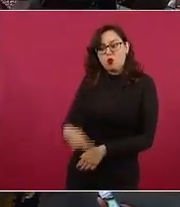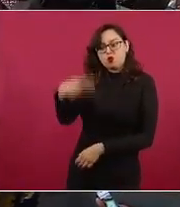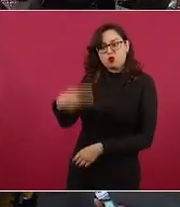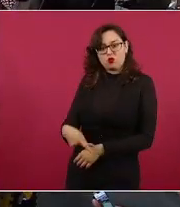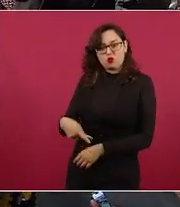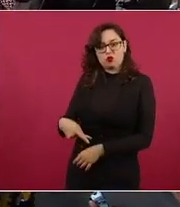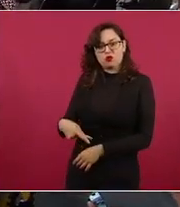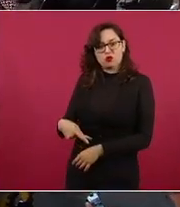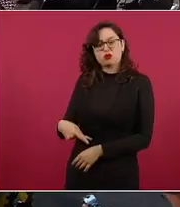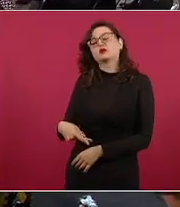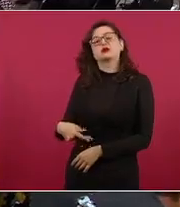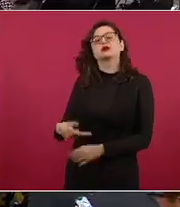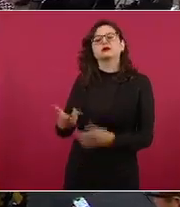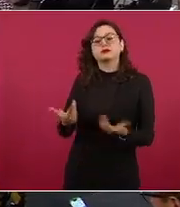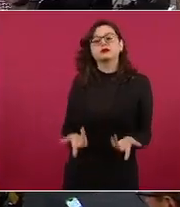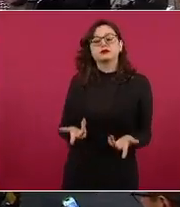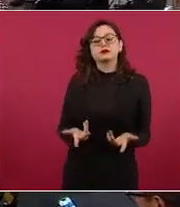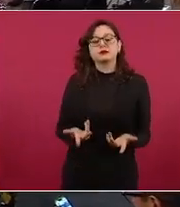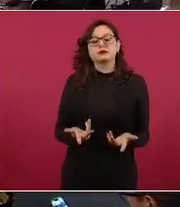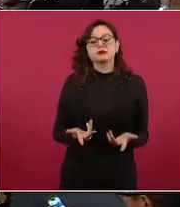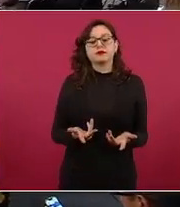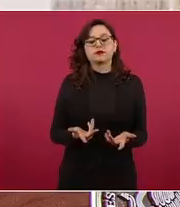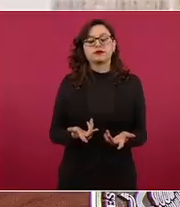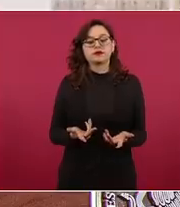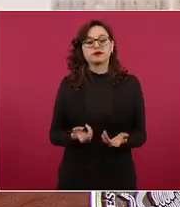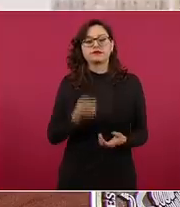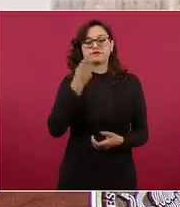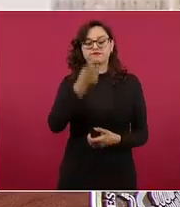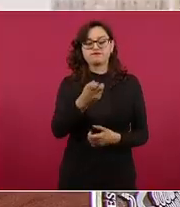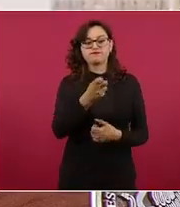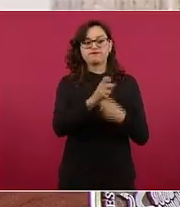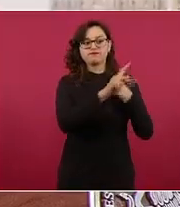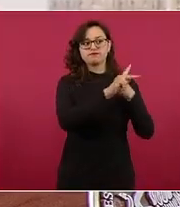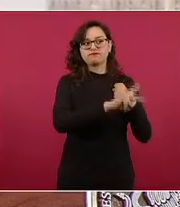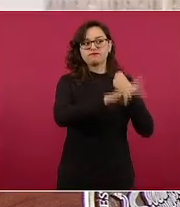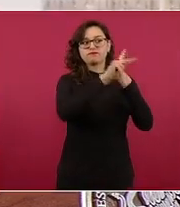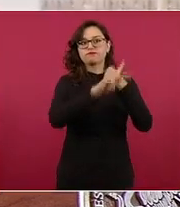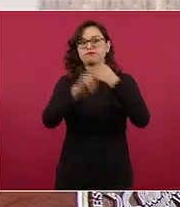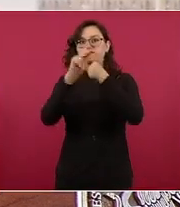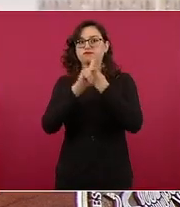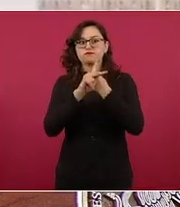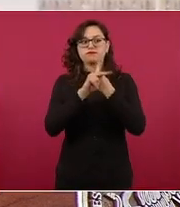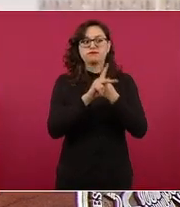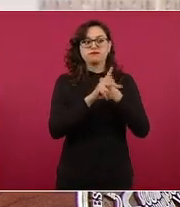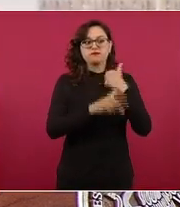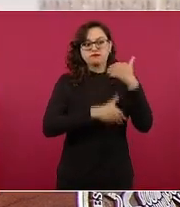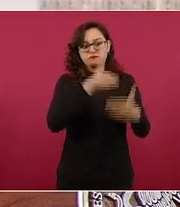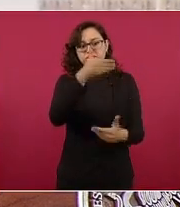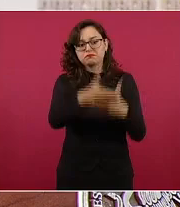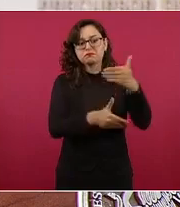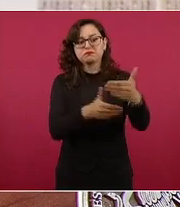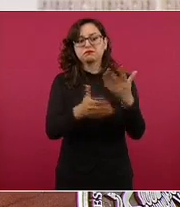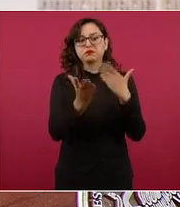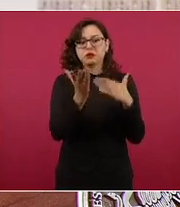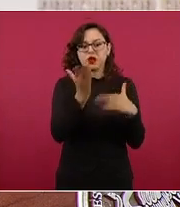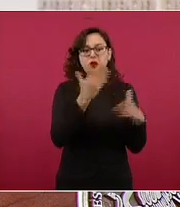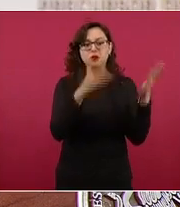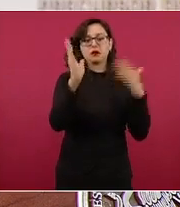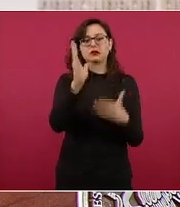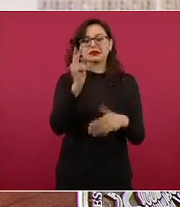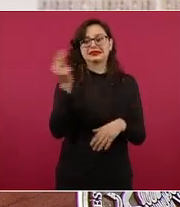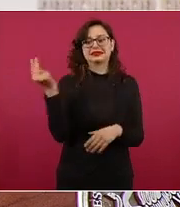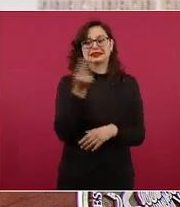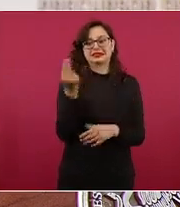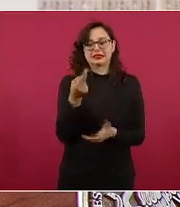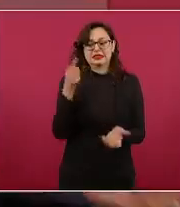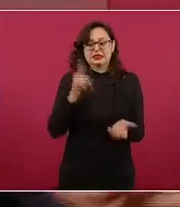el progreso de las naciones depende de la producción de sus pueblos o sea lo